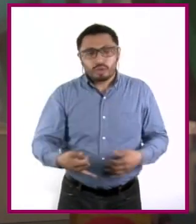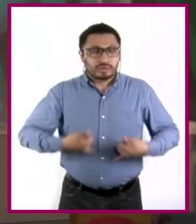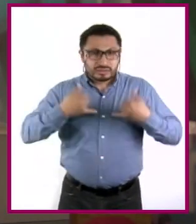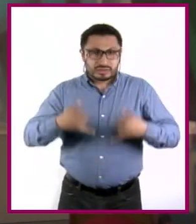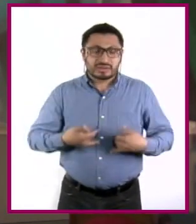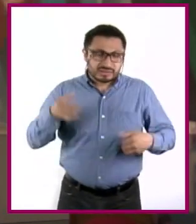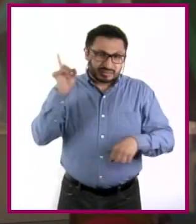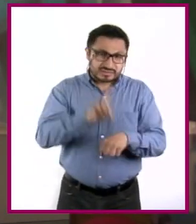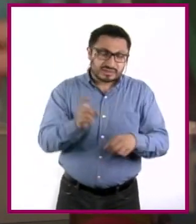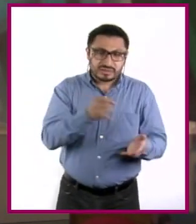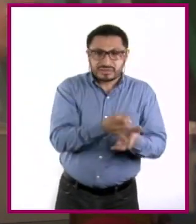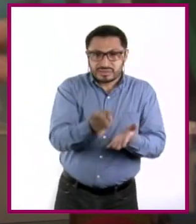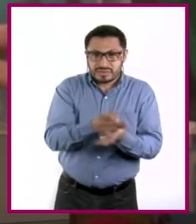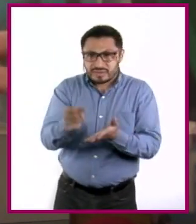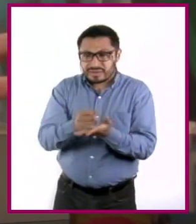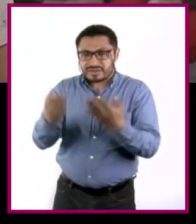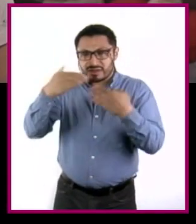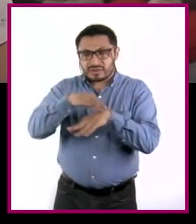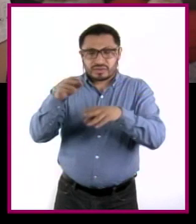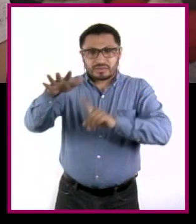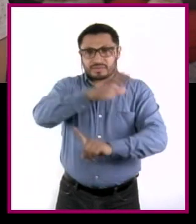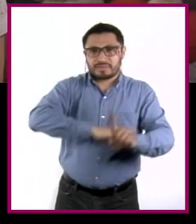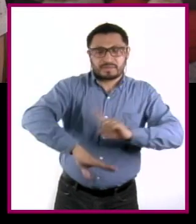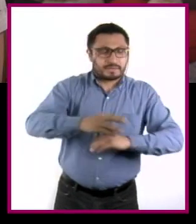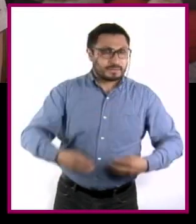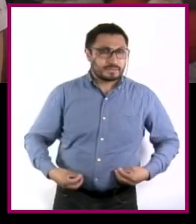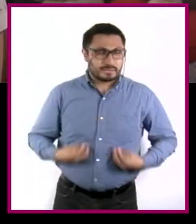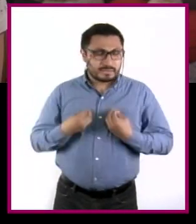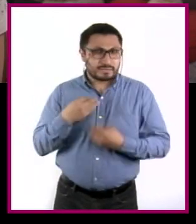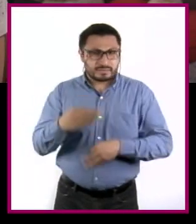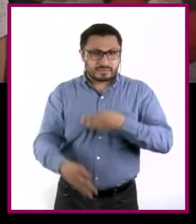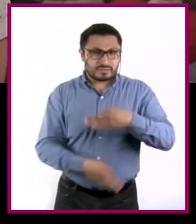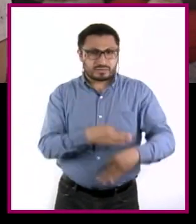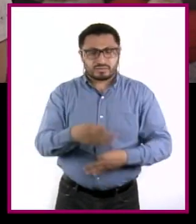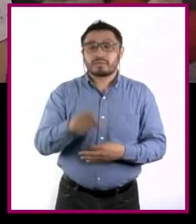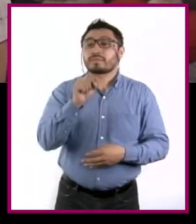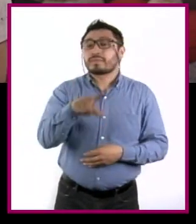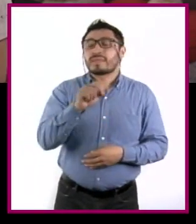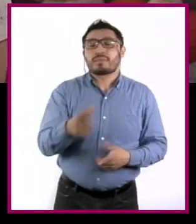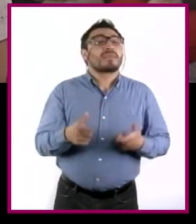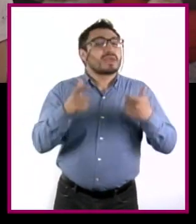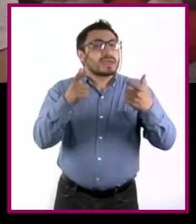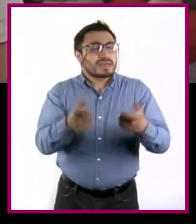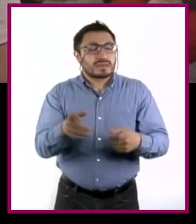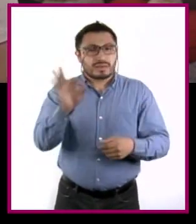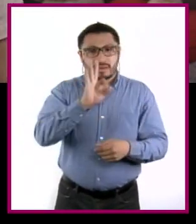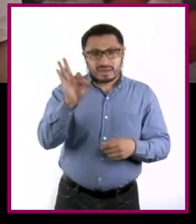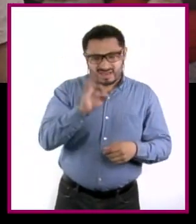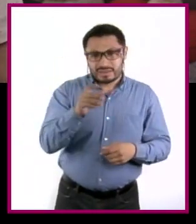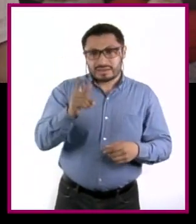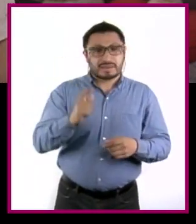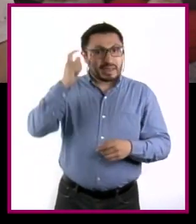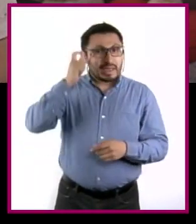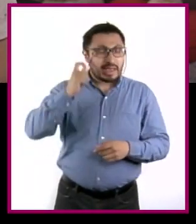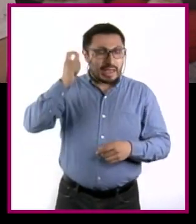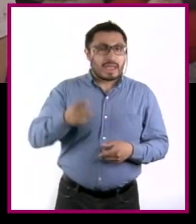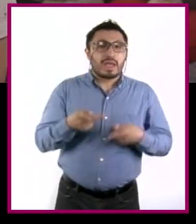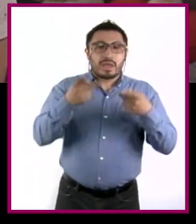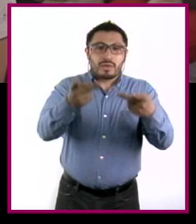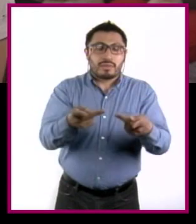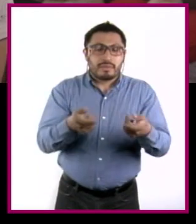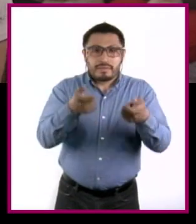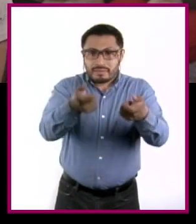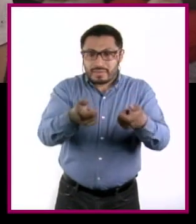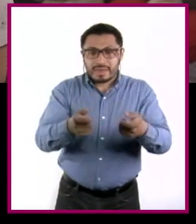decisiones en todos los ámbitos de nuestra vida, incluyendo las financieras. Ya sea que recibas dinero de una beca, un empleo formal,